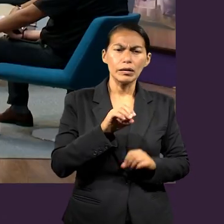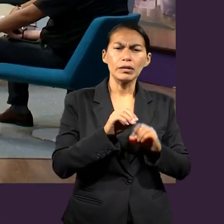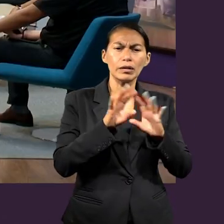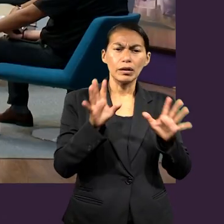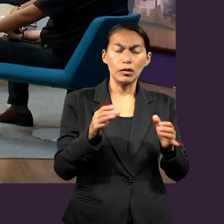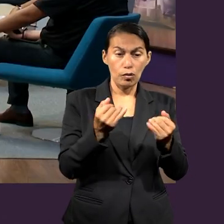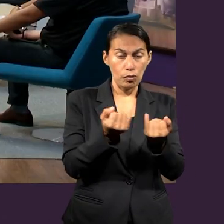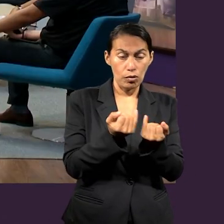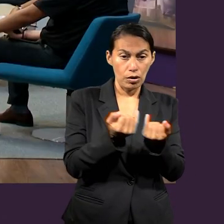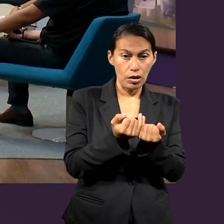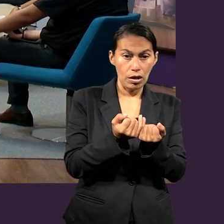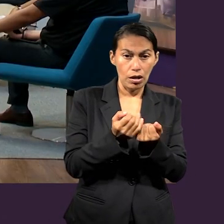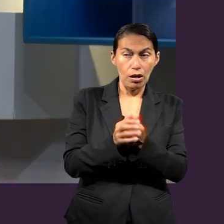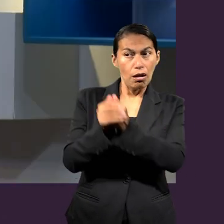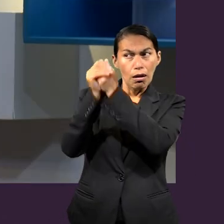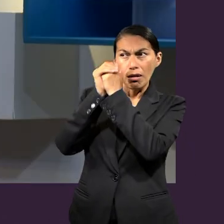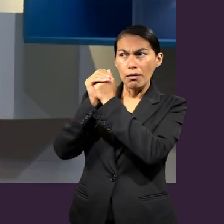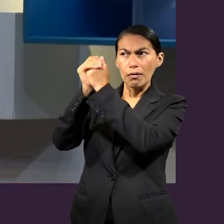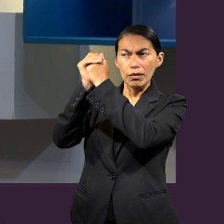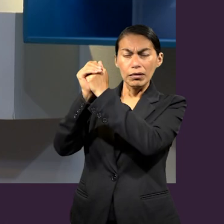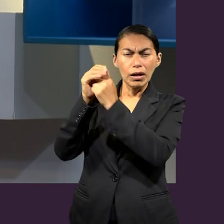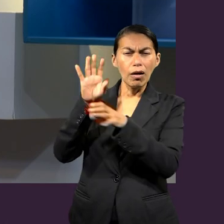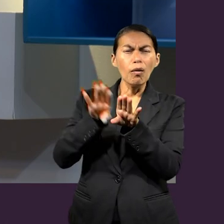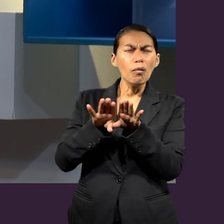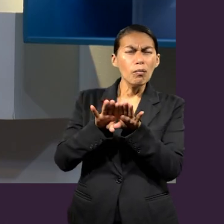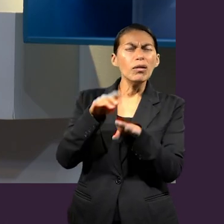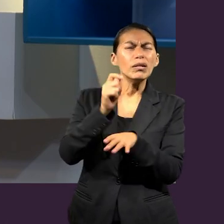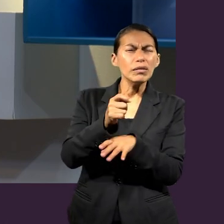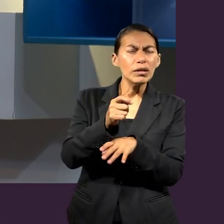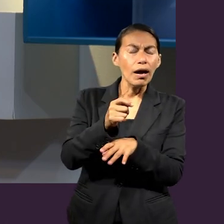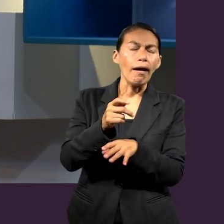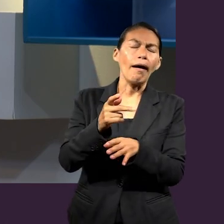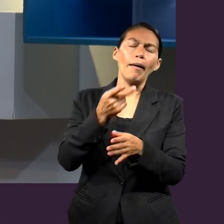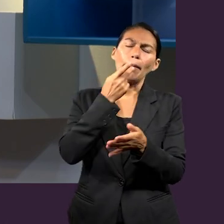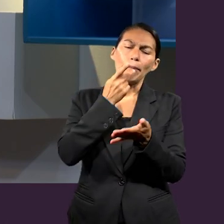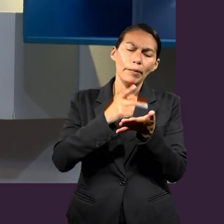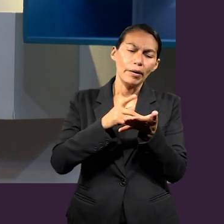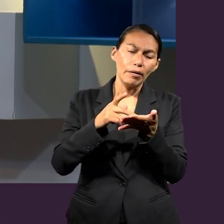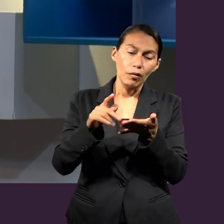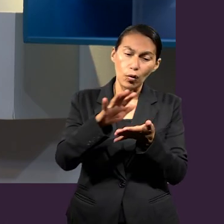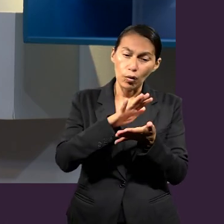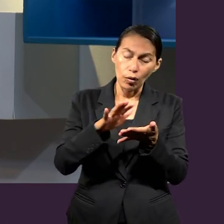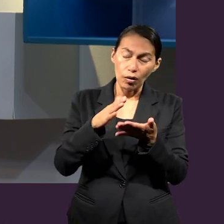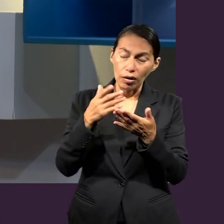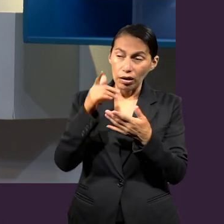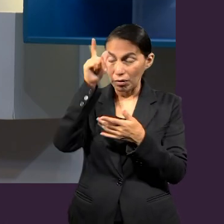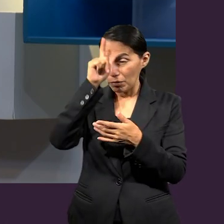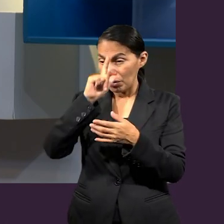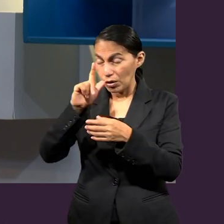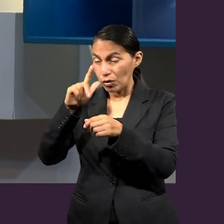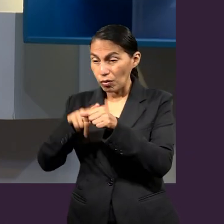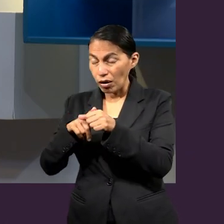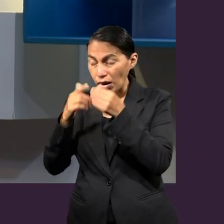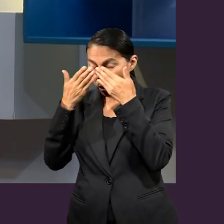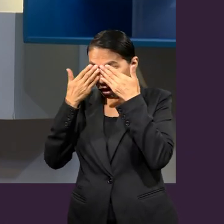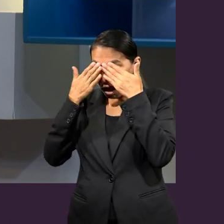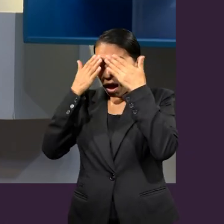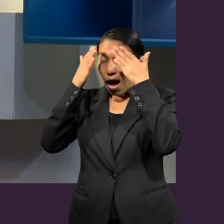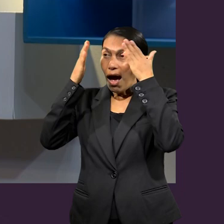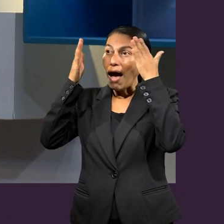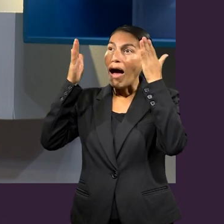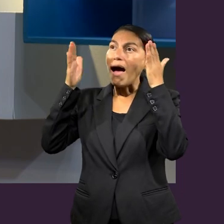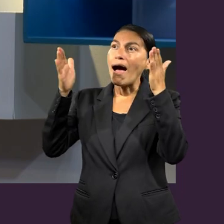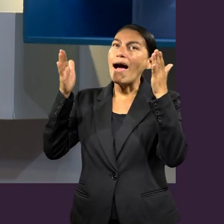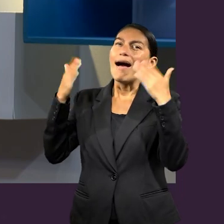la oración de agradecimiento que presenta Pablo también tiene que ver con el entendimiento, con la comprensión de las cosas